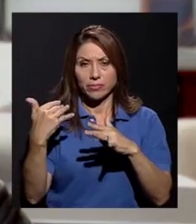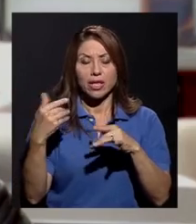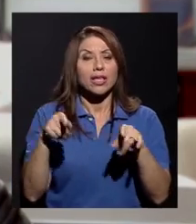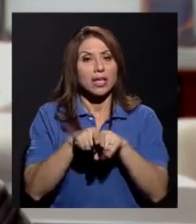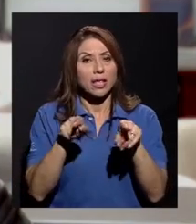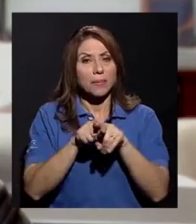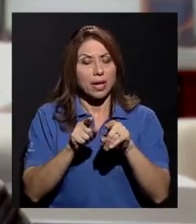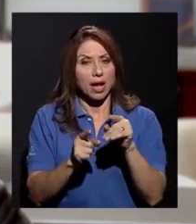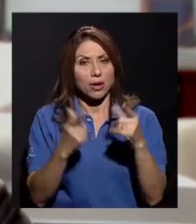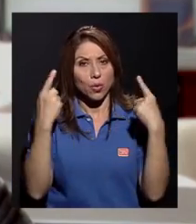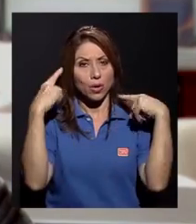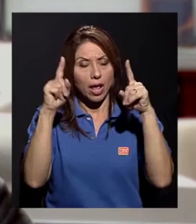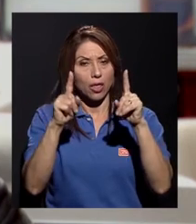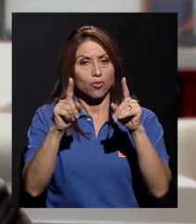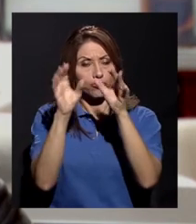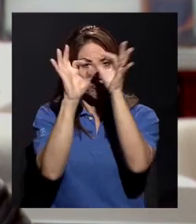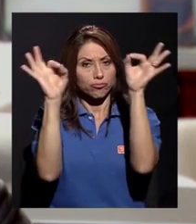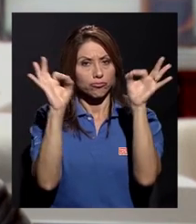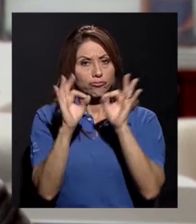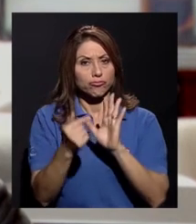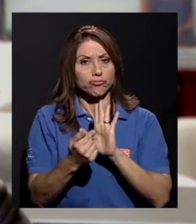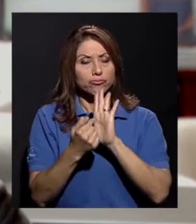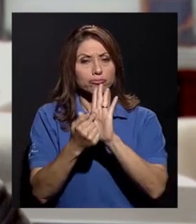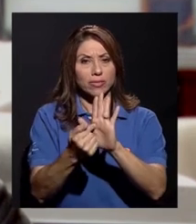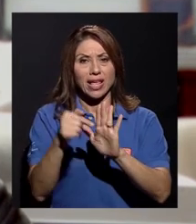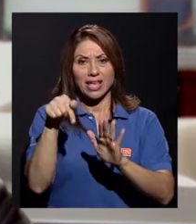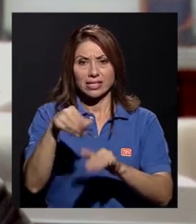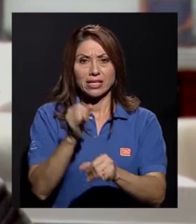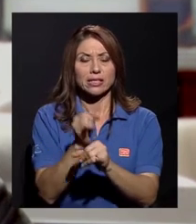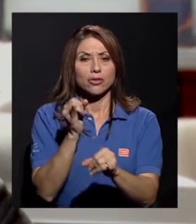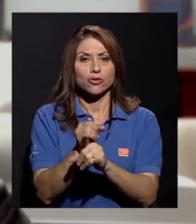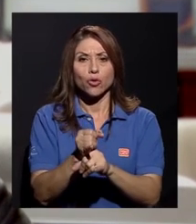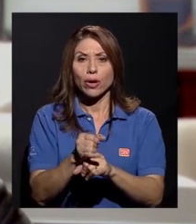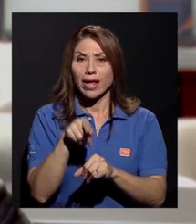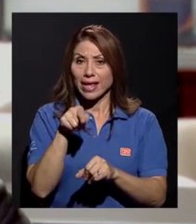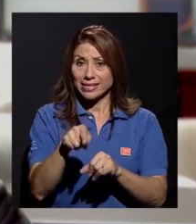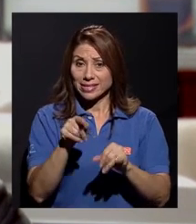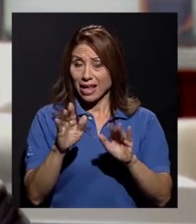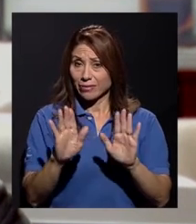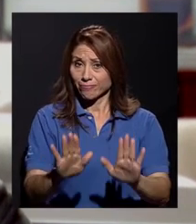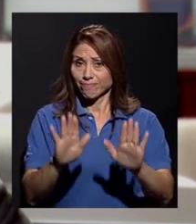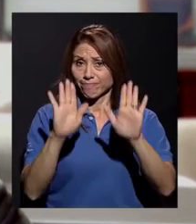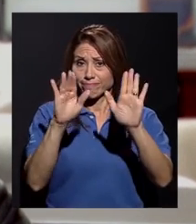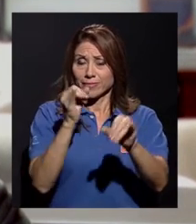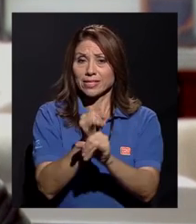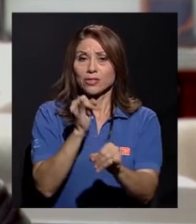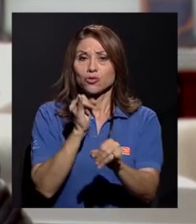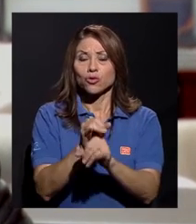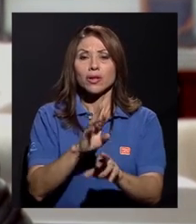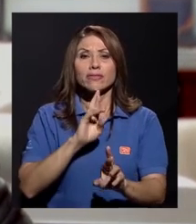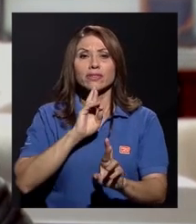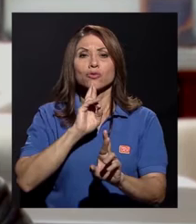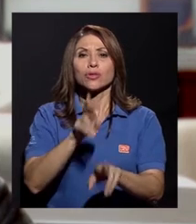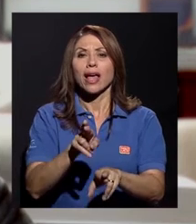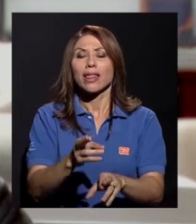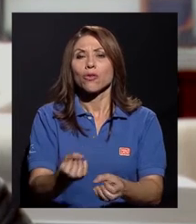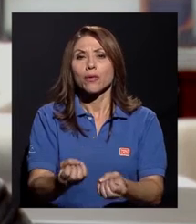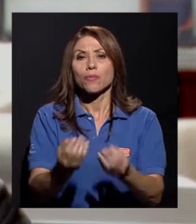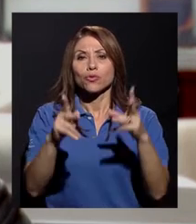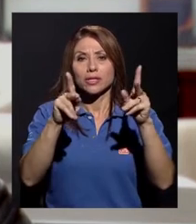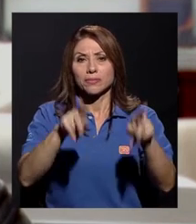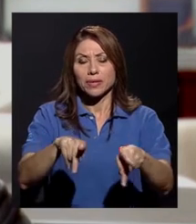institución. Esta notable institución es el resultado de la acción de muchas